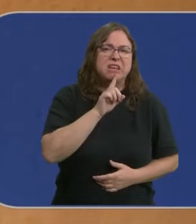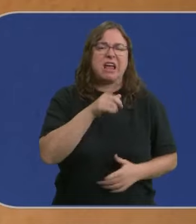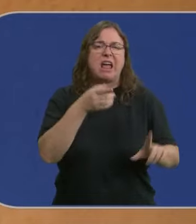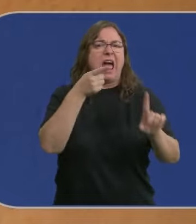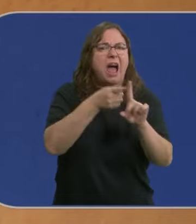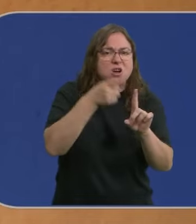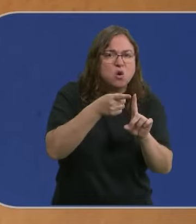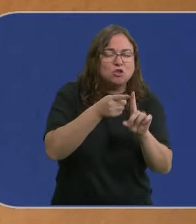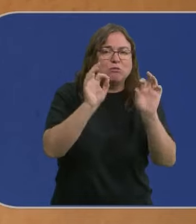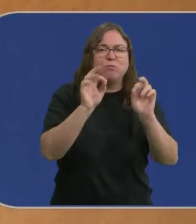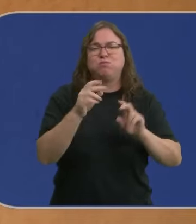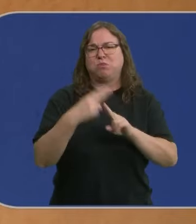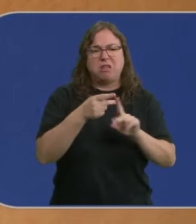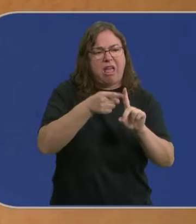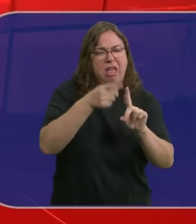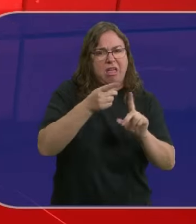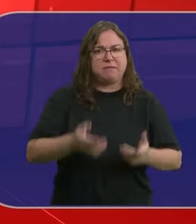el acoso político.